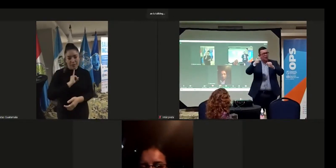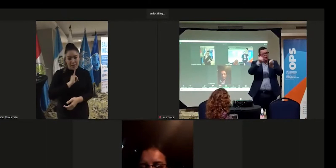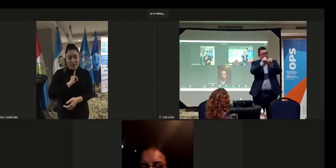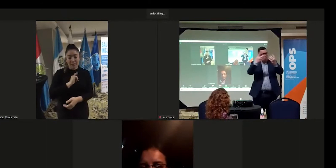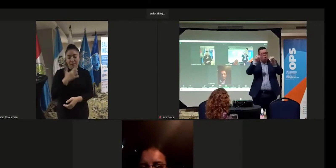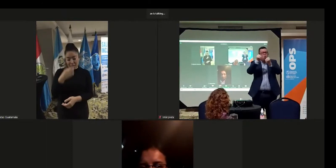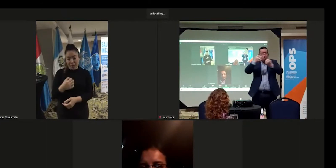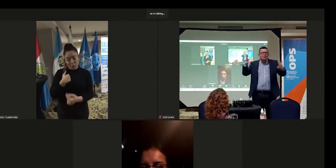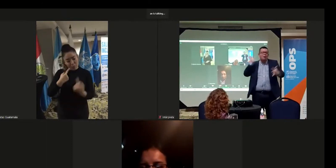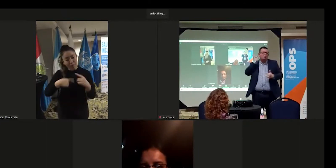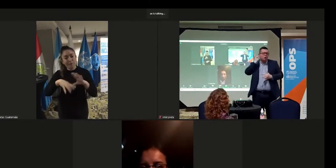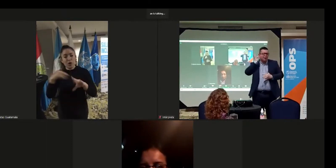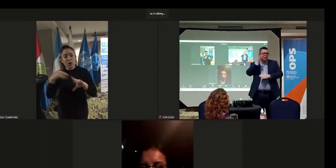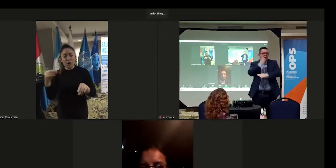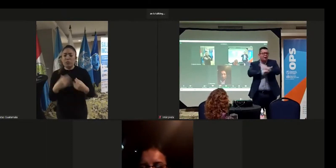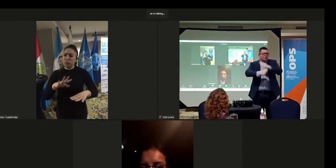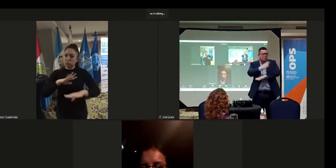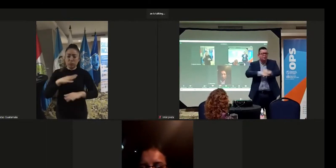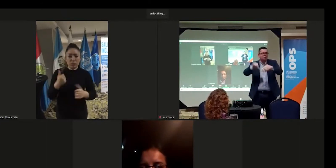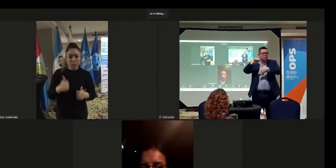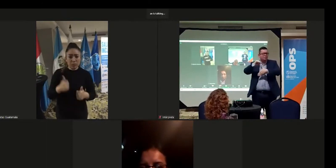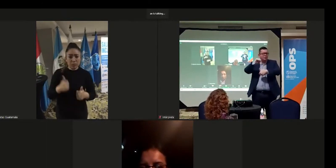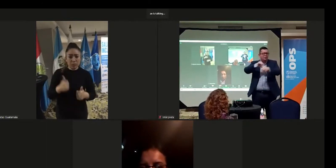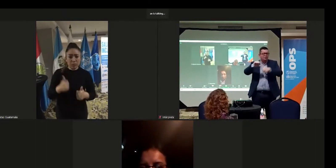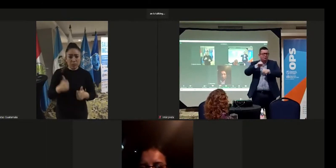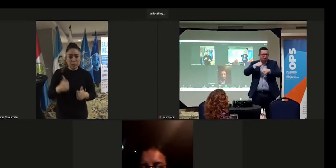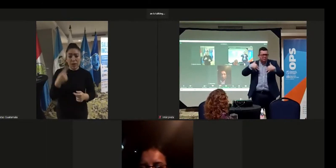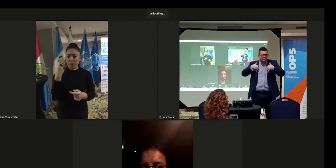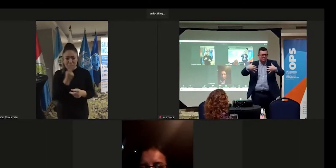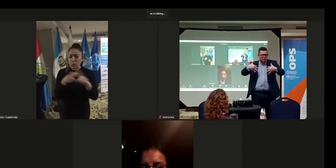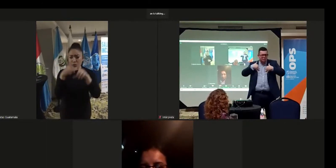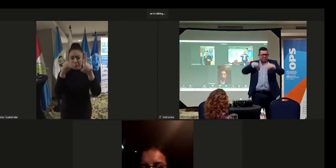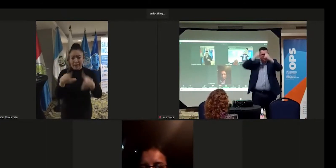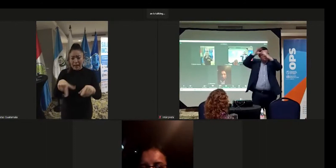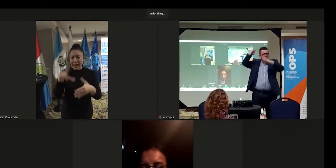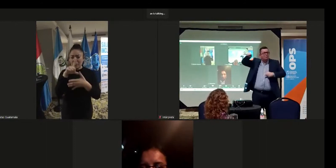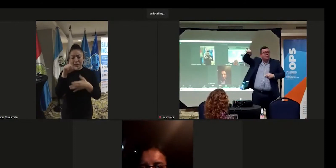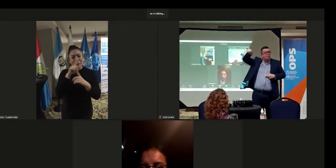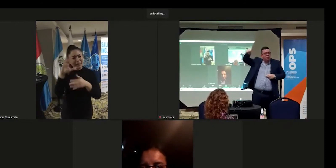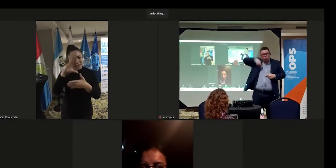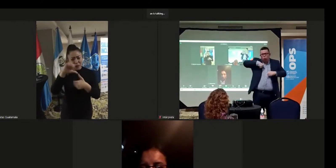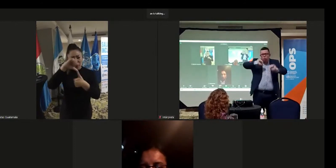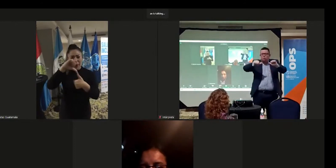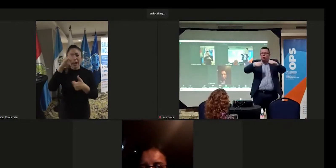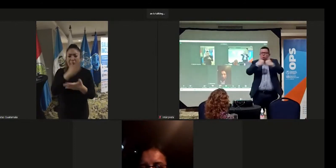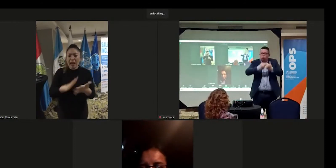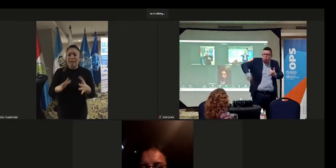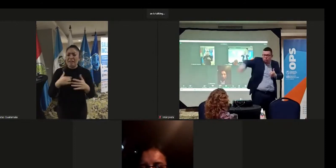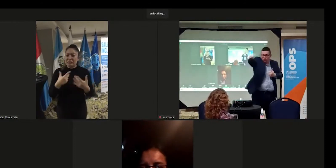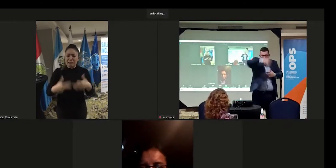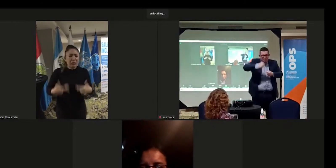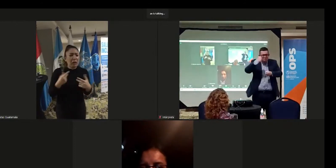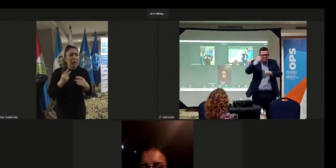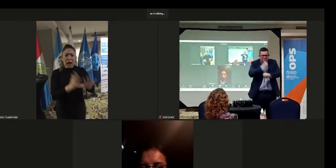verdad, me voy con reflexiones importantes, porque cuántas mujeres con discapacidad en Latinoamérica y en Centroamérica han vivido y han sido vejadas,